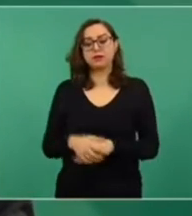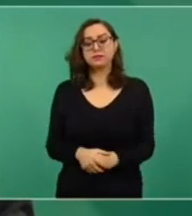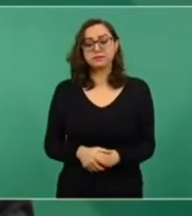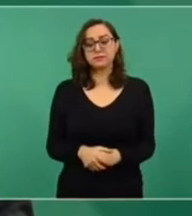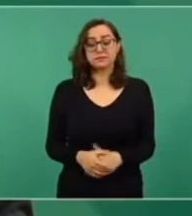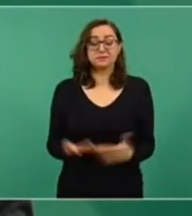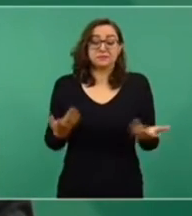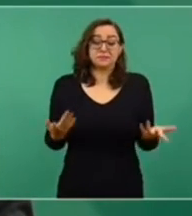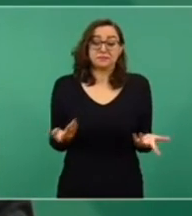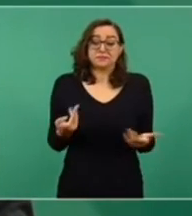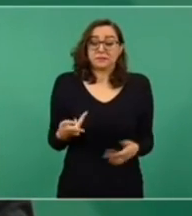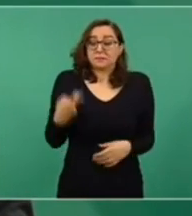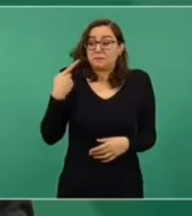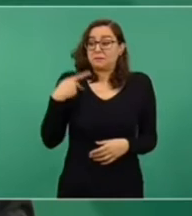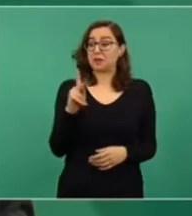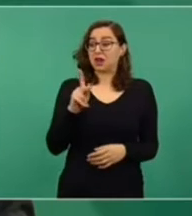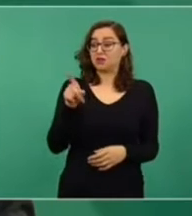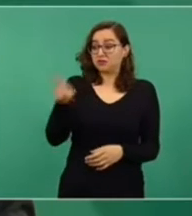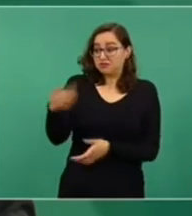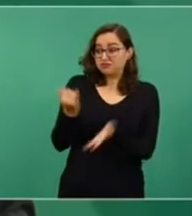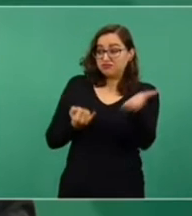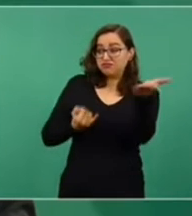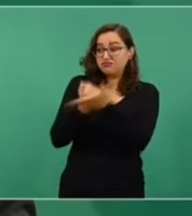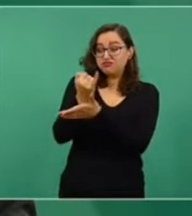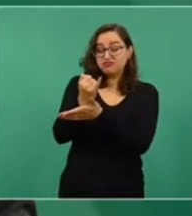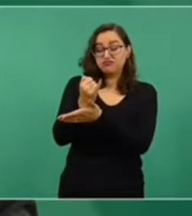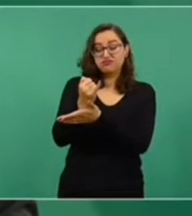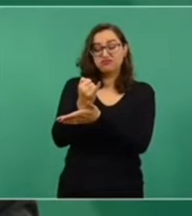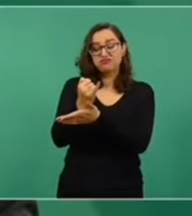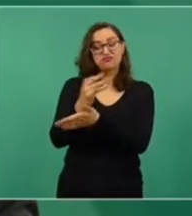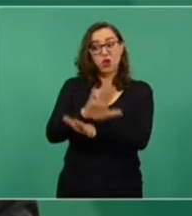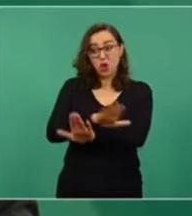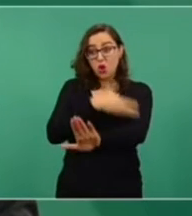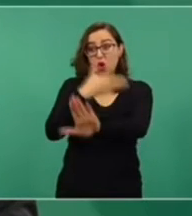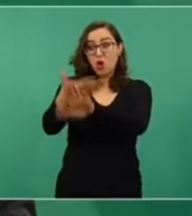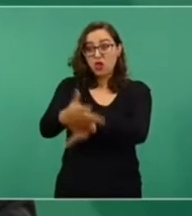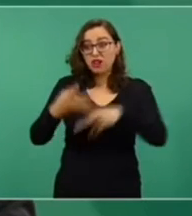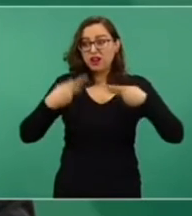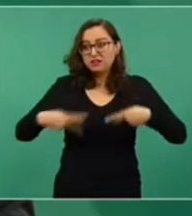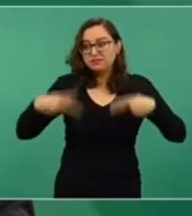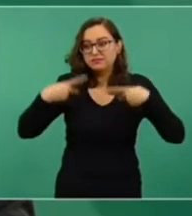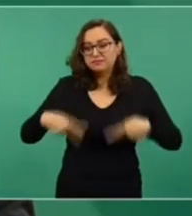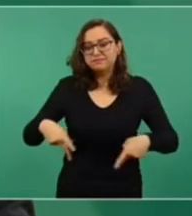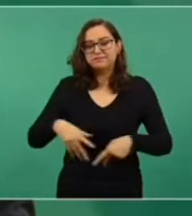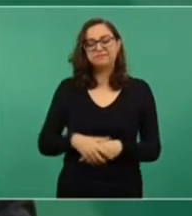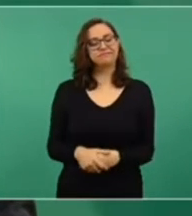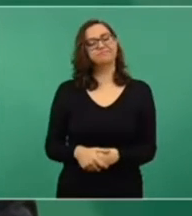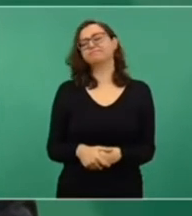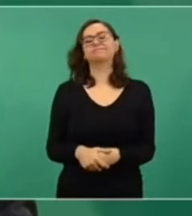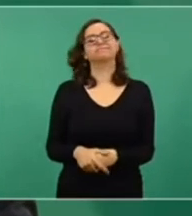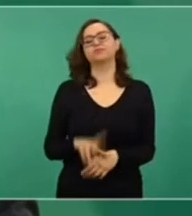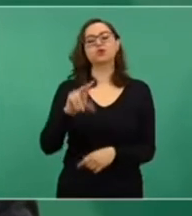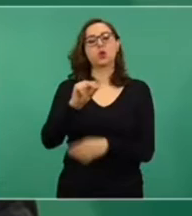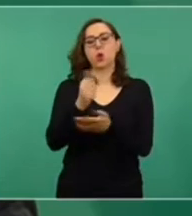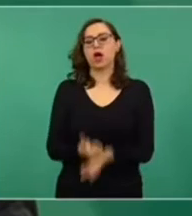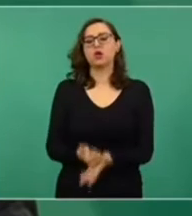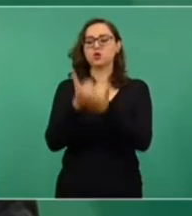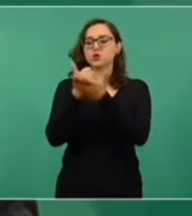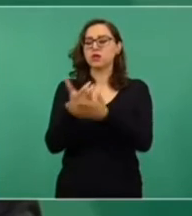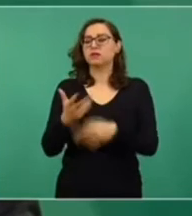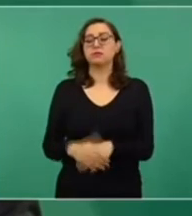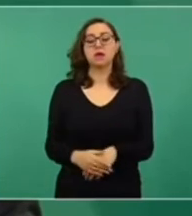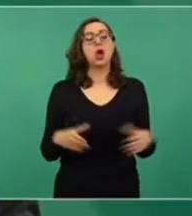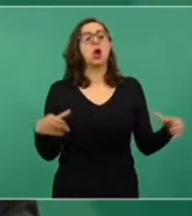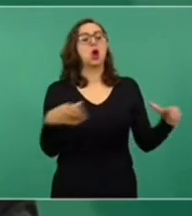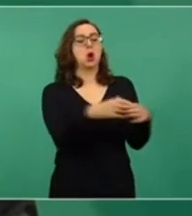ayudan al Poder Judicial, porque no actúan así cuando se trata de hacerle justicia